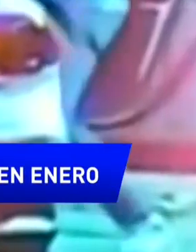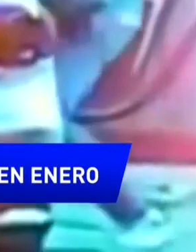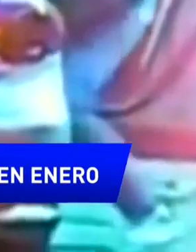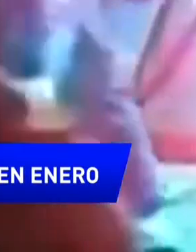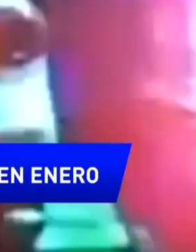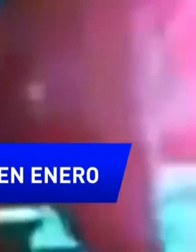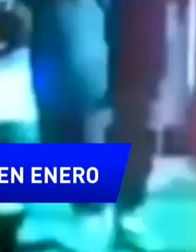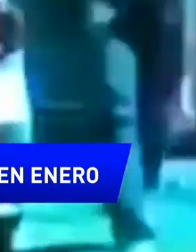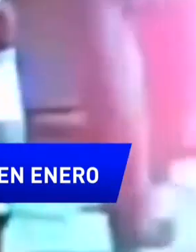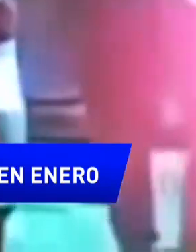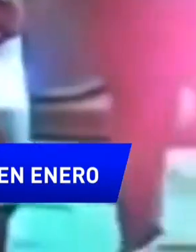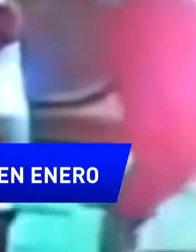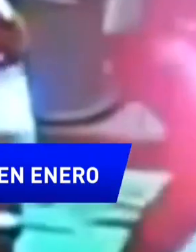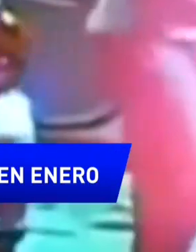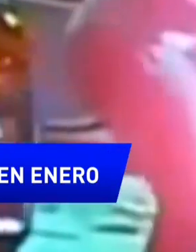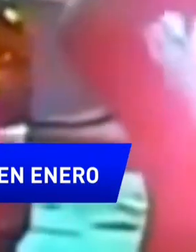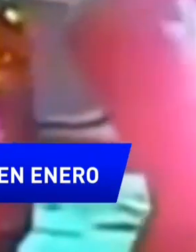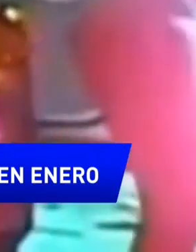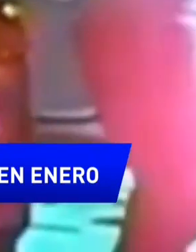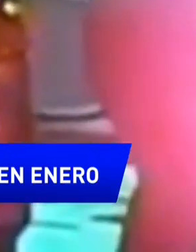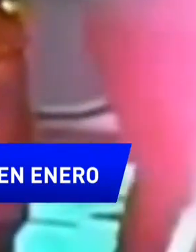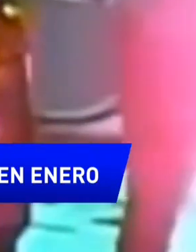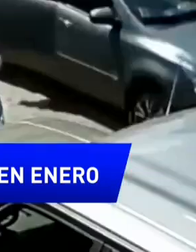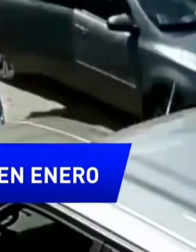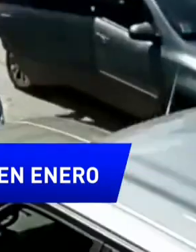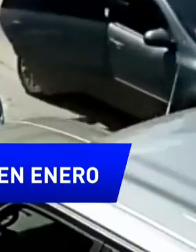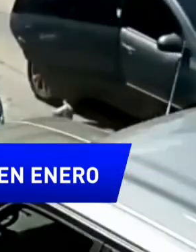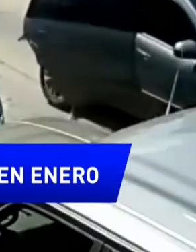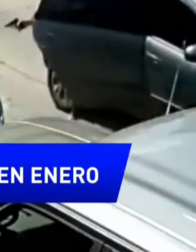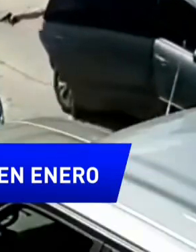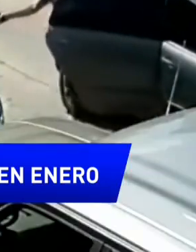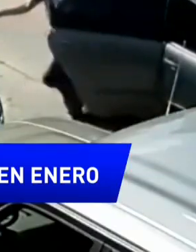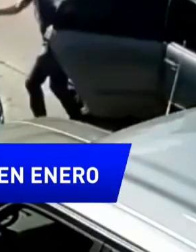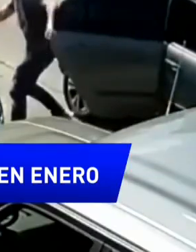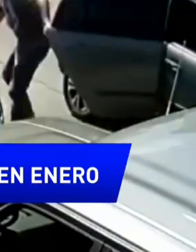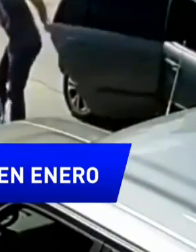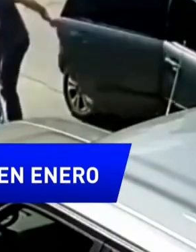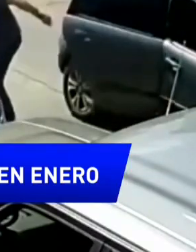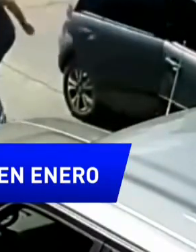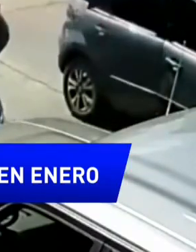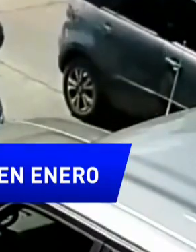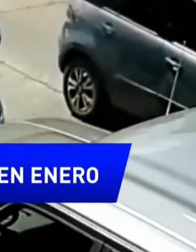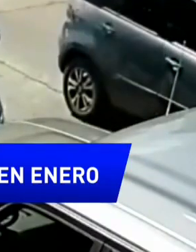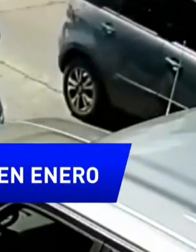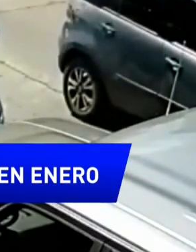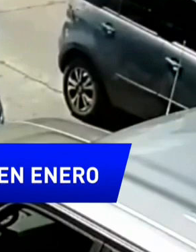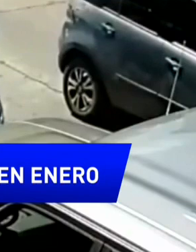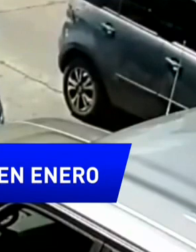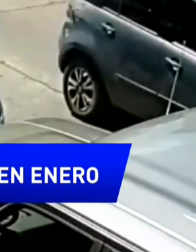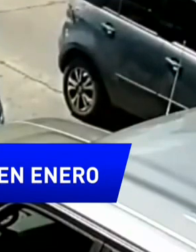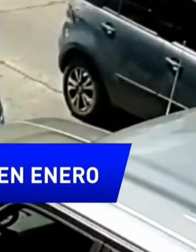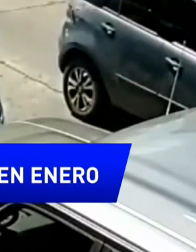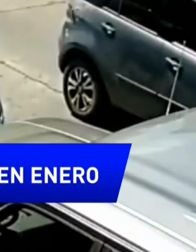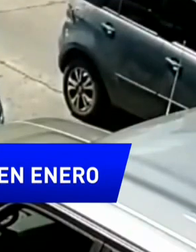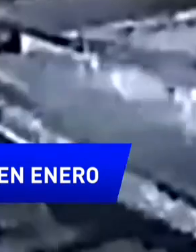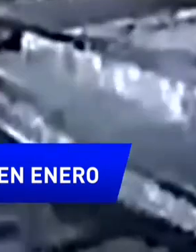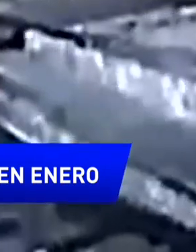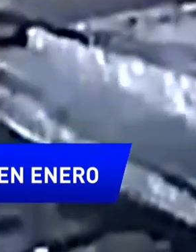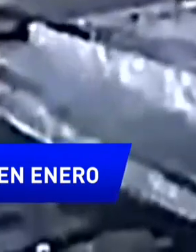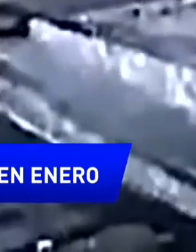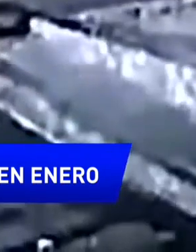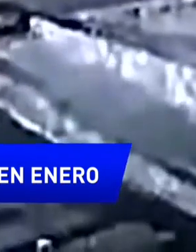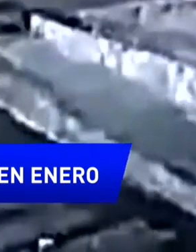Esto representa un aumento de más del 32% comparado con diciembre del año pasado. Los Estados, con más casos, fueron Estado de México,